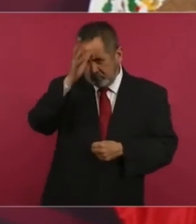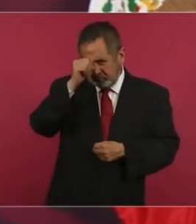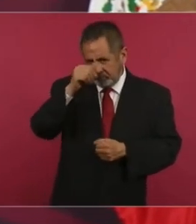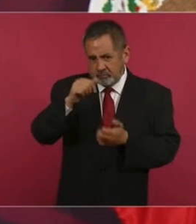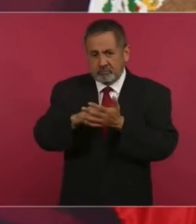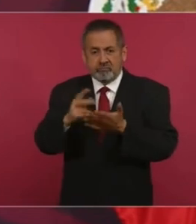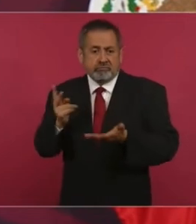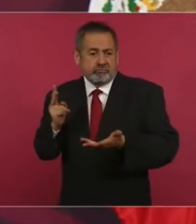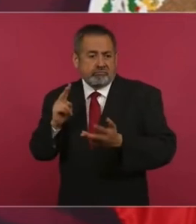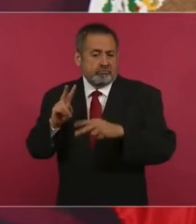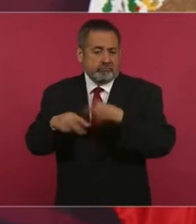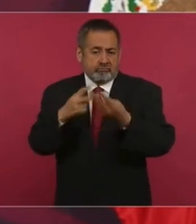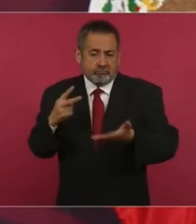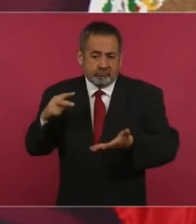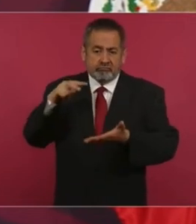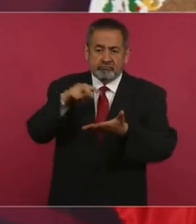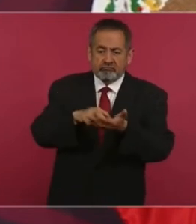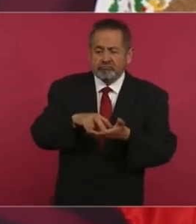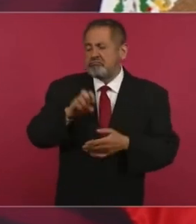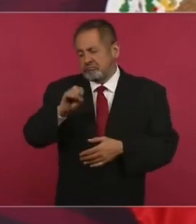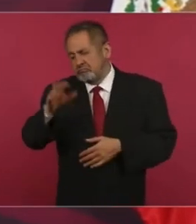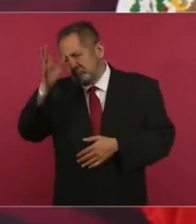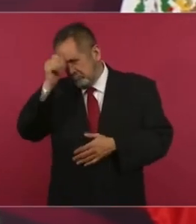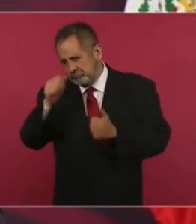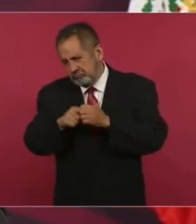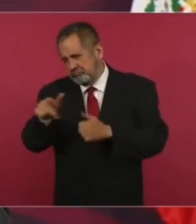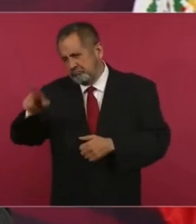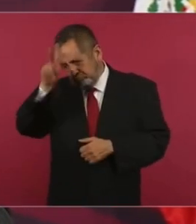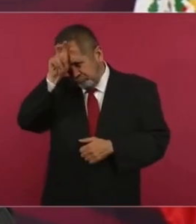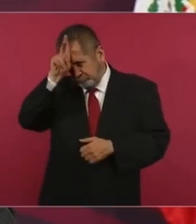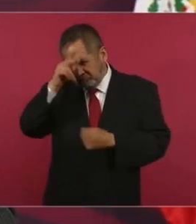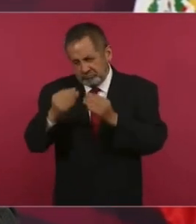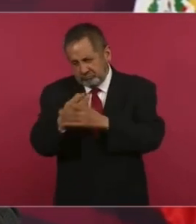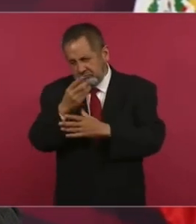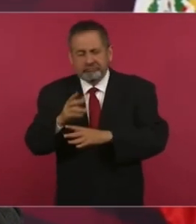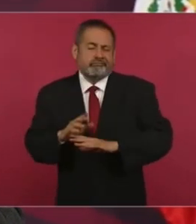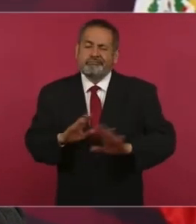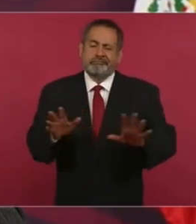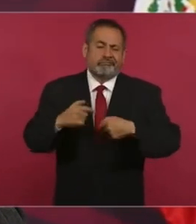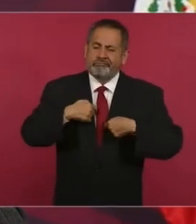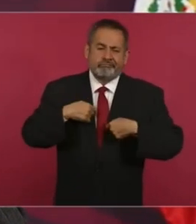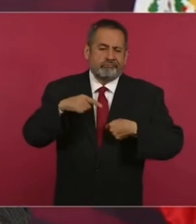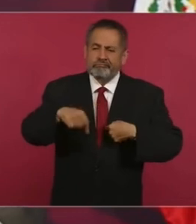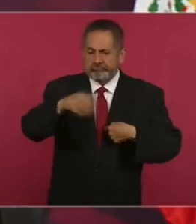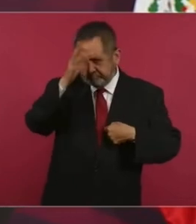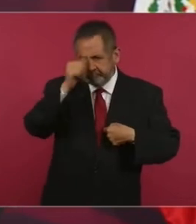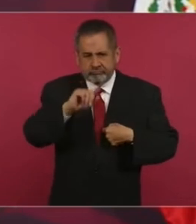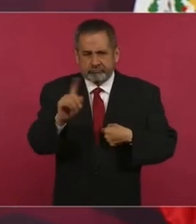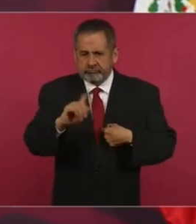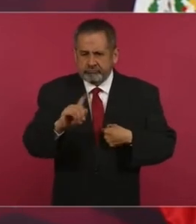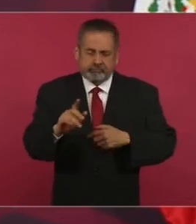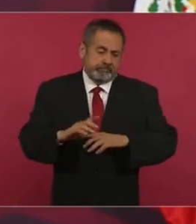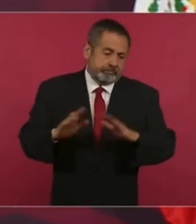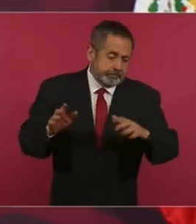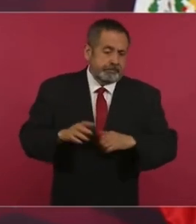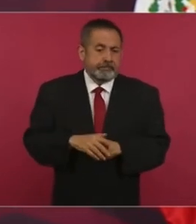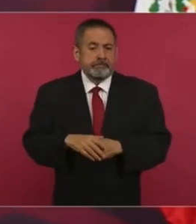mi presencia una injusticia. Sin embargo, como me